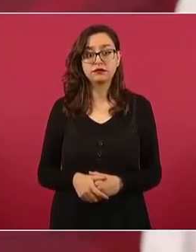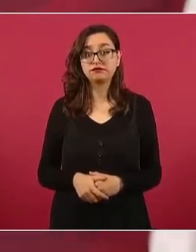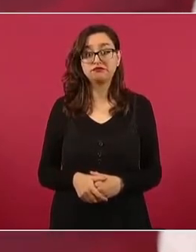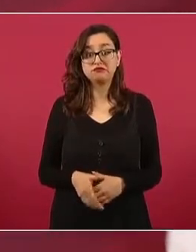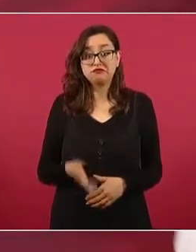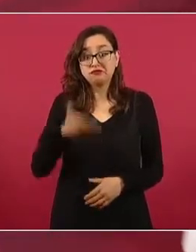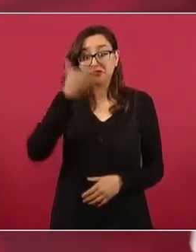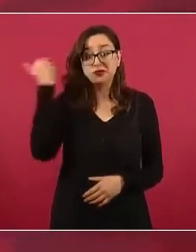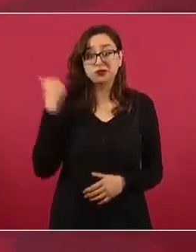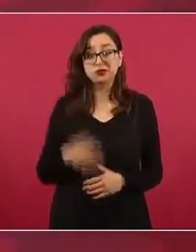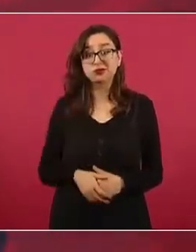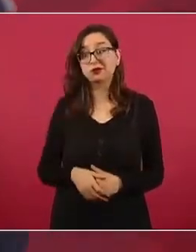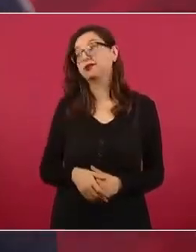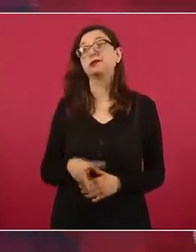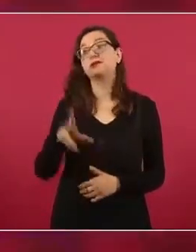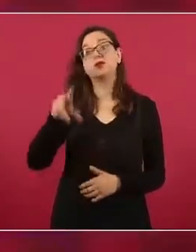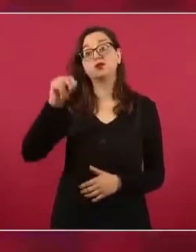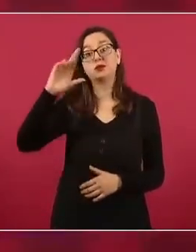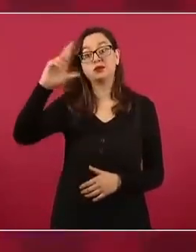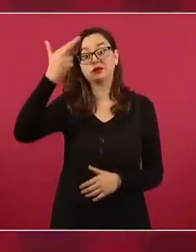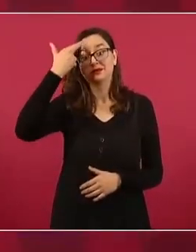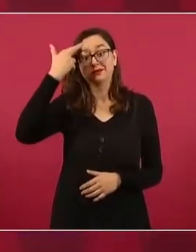sinceramente no me acuerdo.